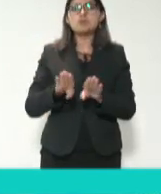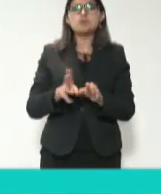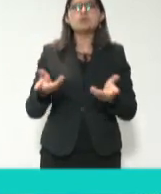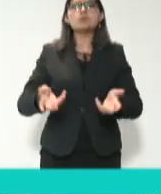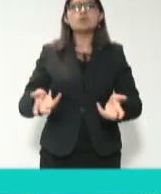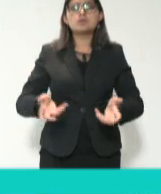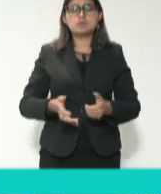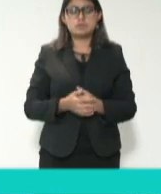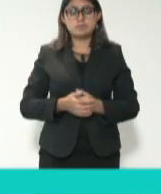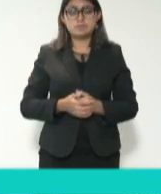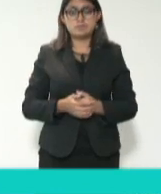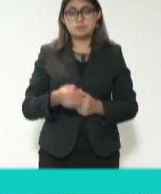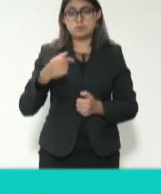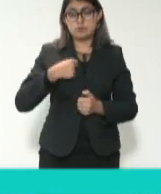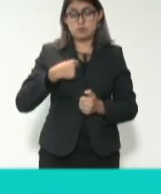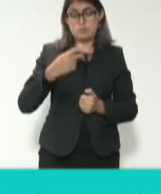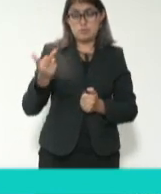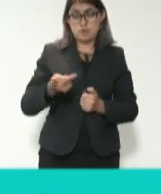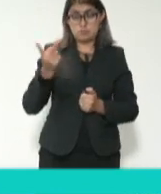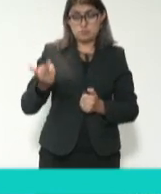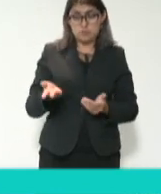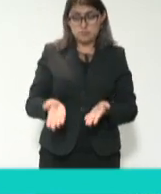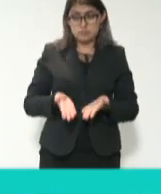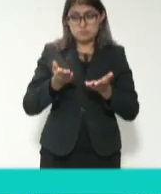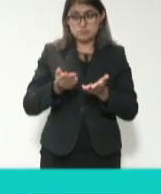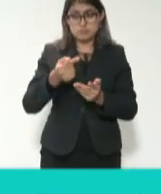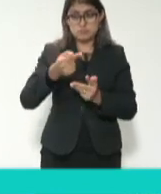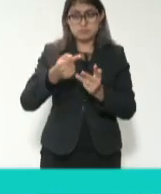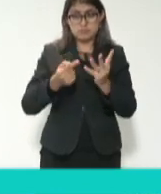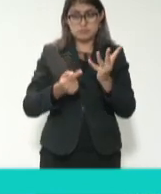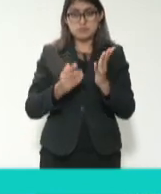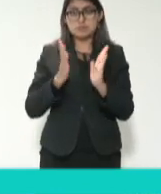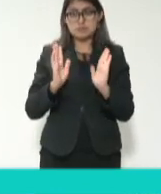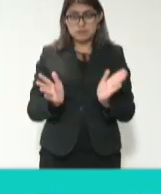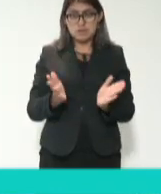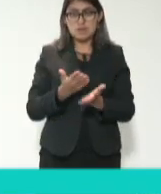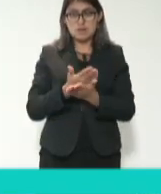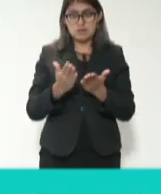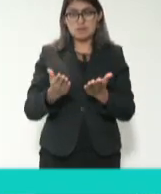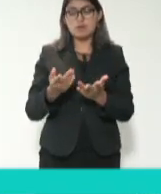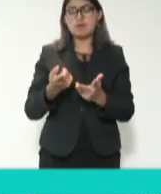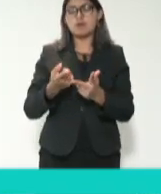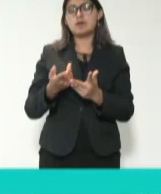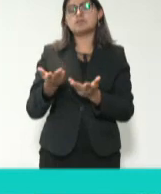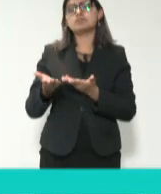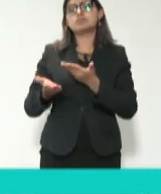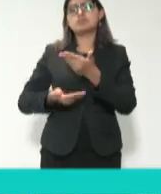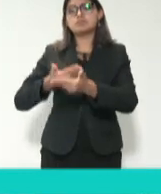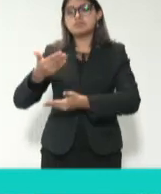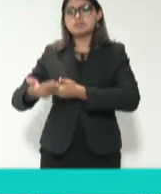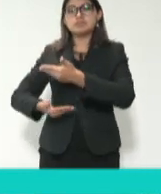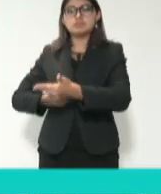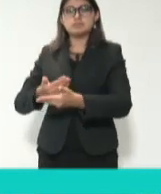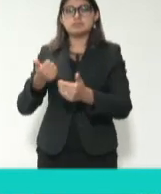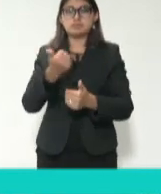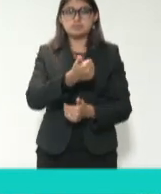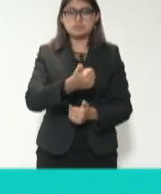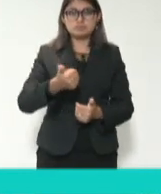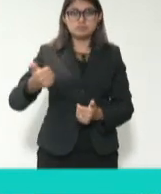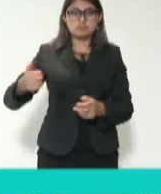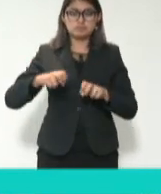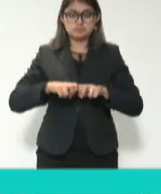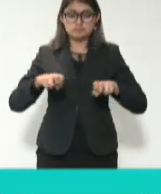una vez dicho estas preguntas formuladas, pues pasaríamos a hacer la presentación de cada una de ellas y su